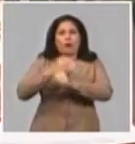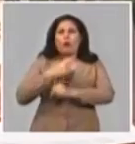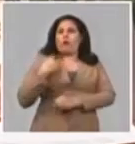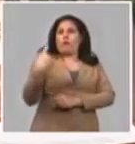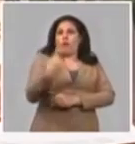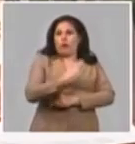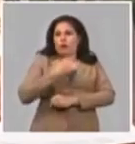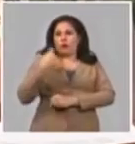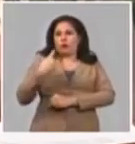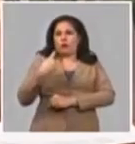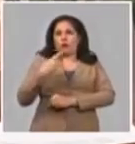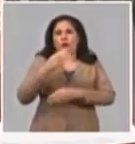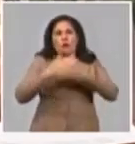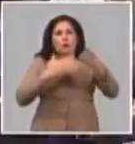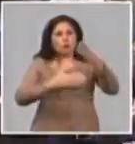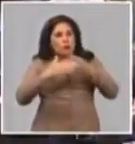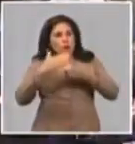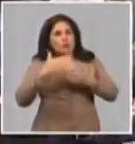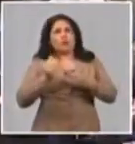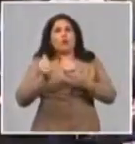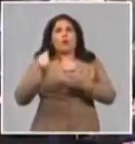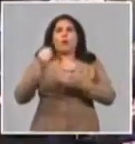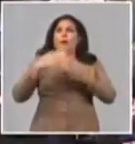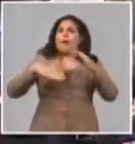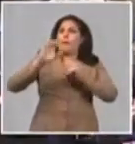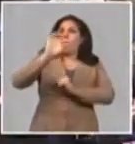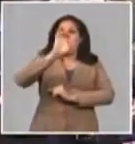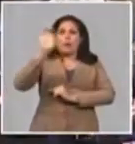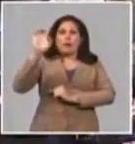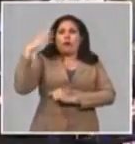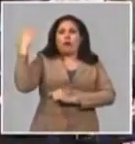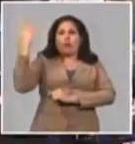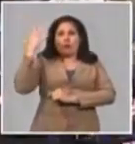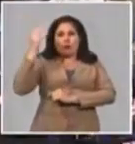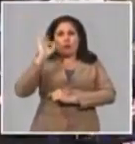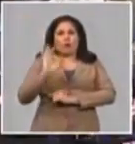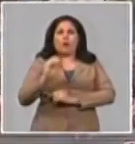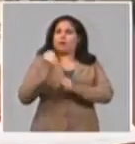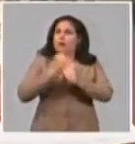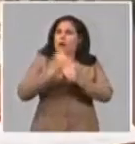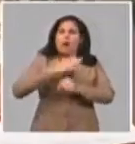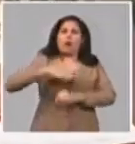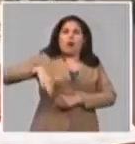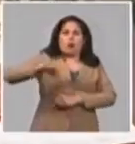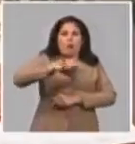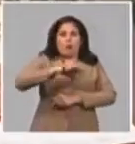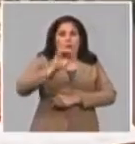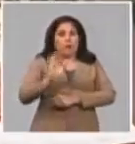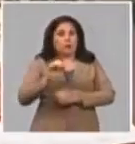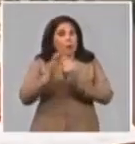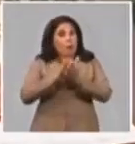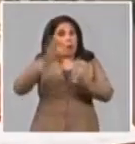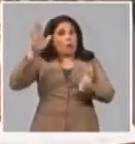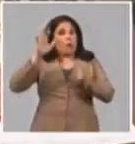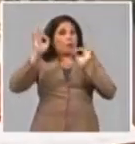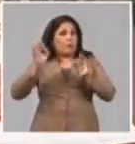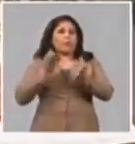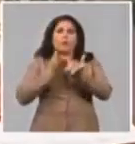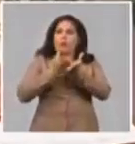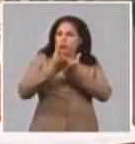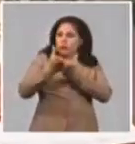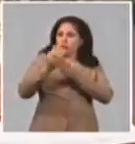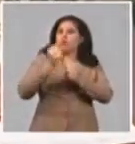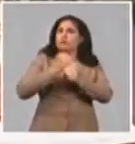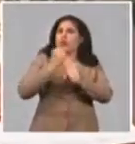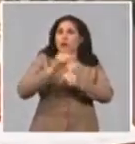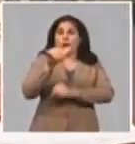trabajadores de la construcción del Sisma y de todos los trabajadores de Cuba. Y también el compromiso, desde